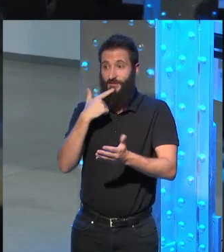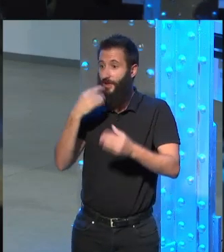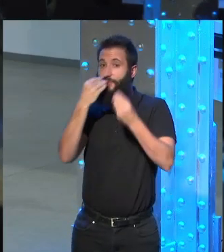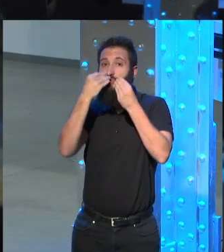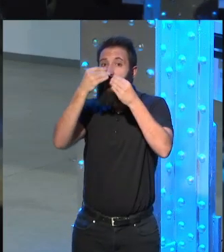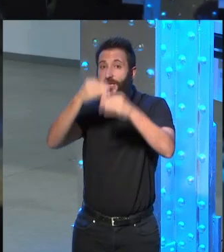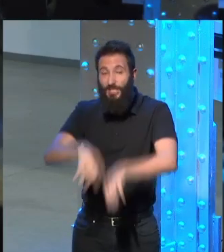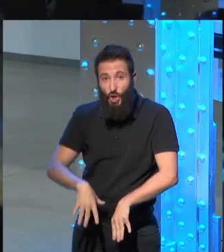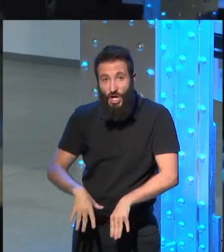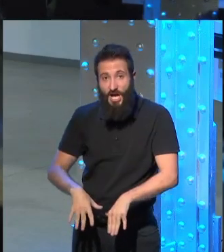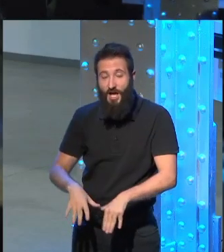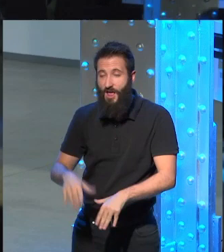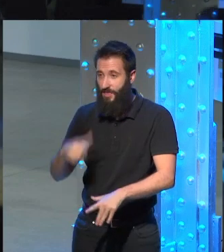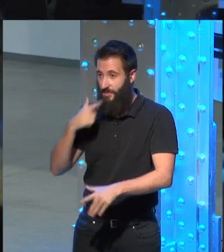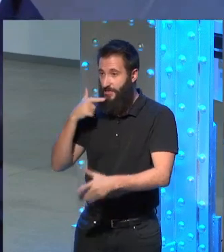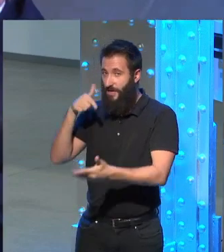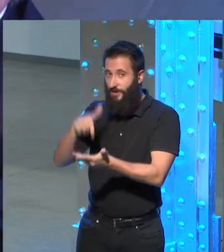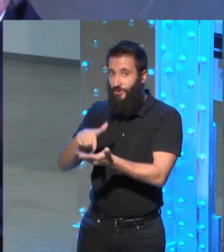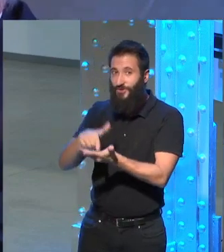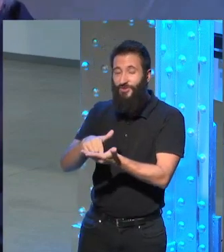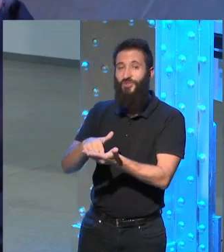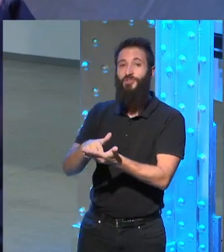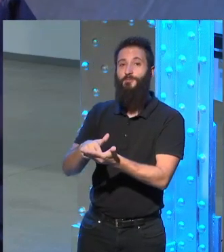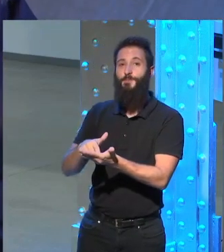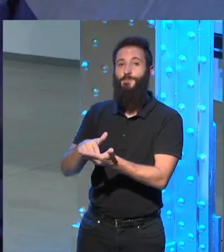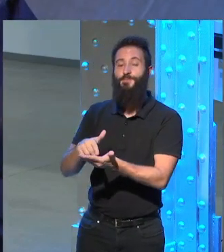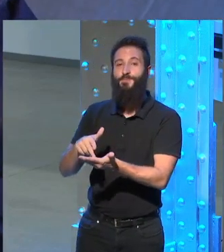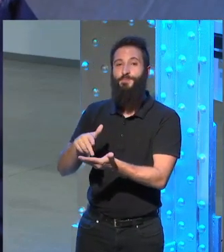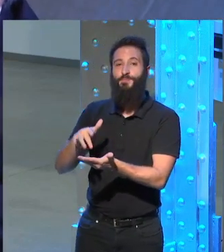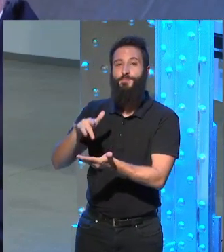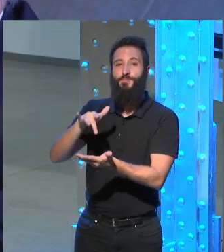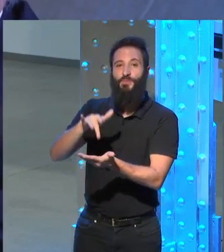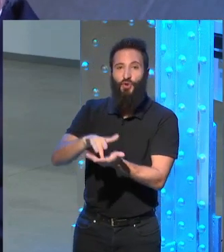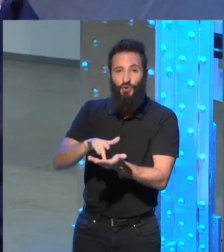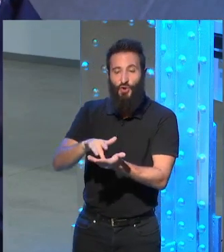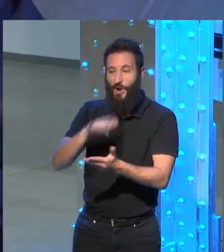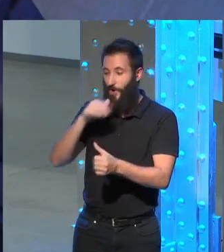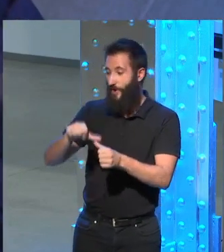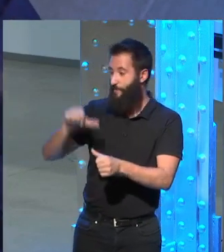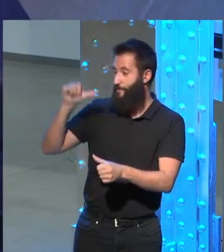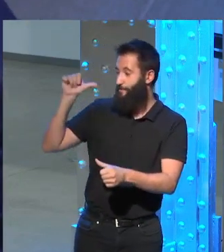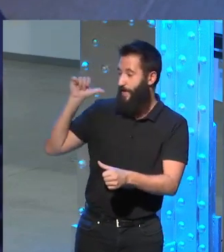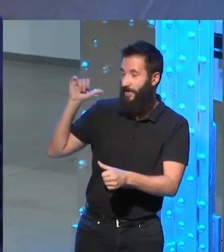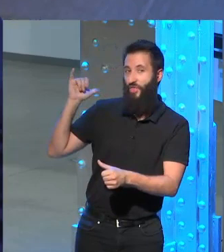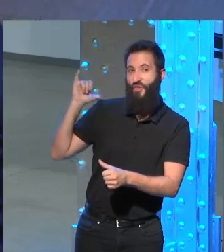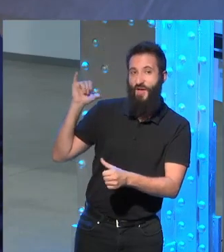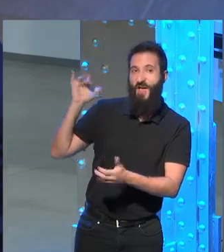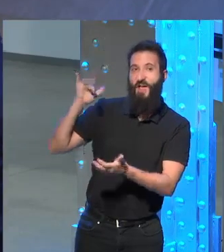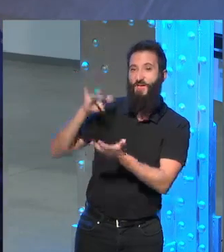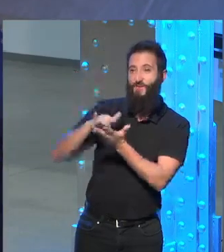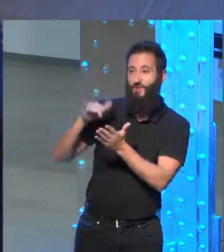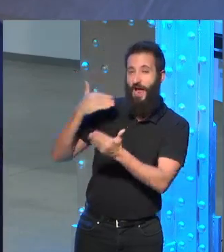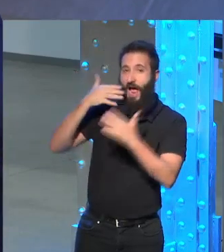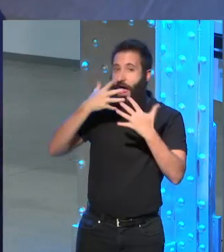misma la que va estableciendo cuando ocurre algo en el pasado cuando está muy cerca del